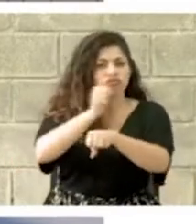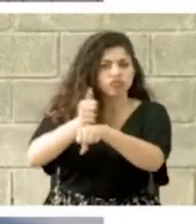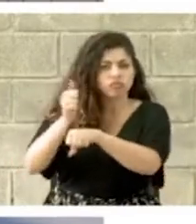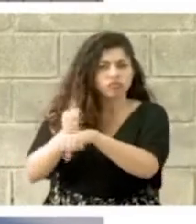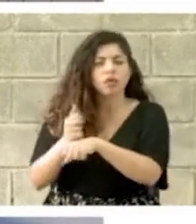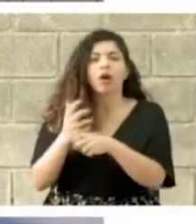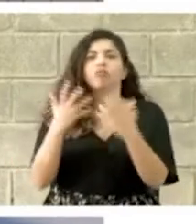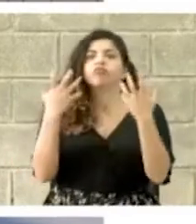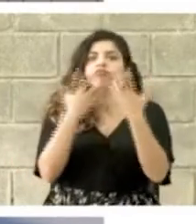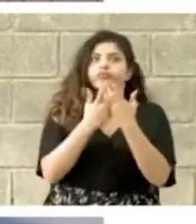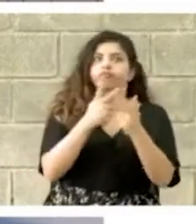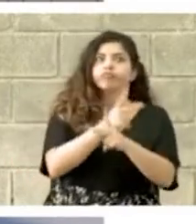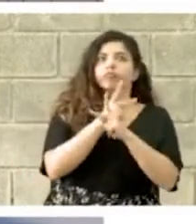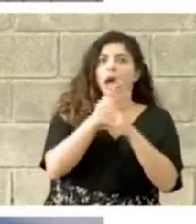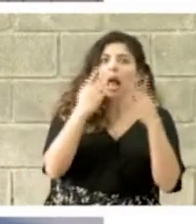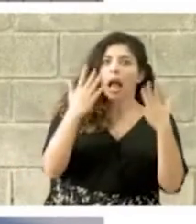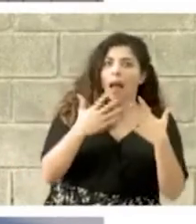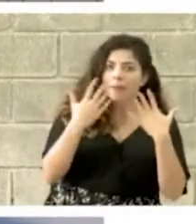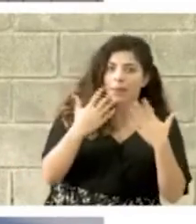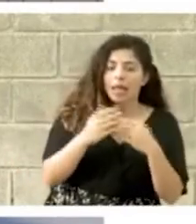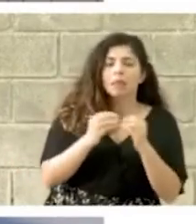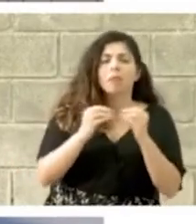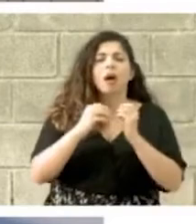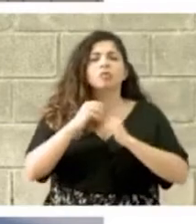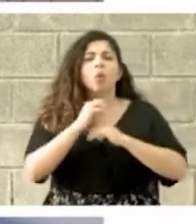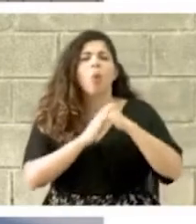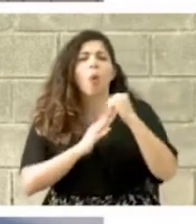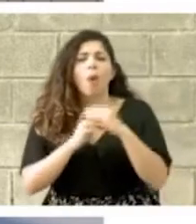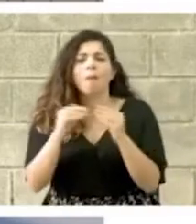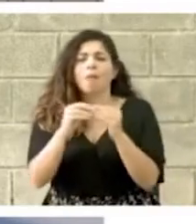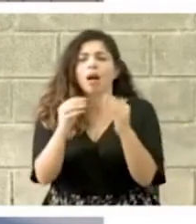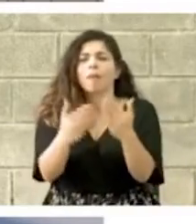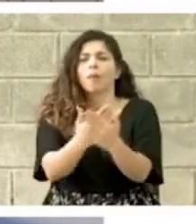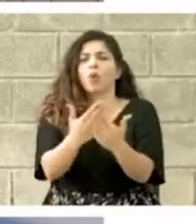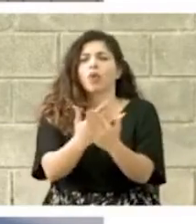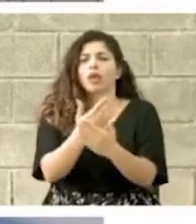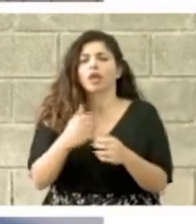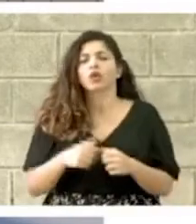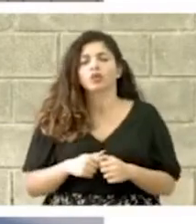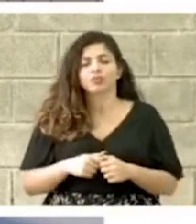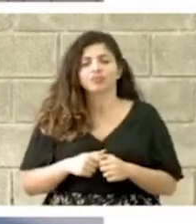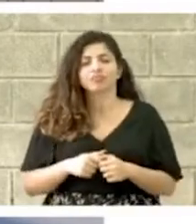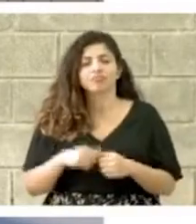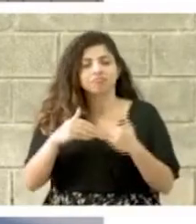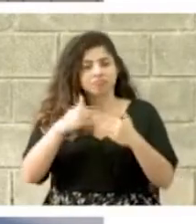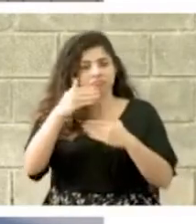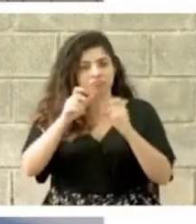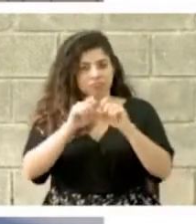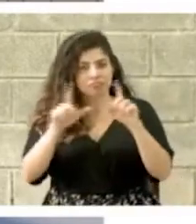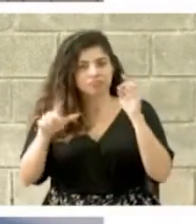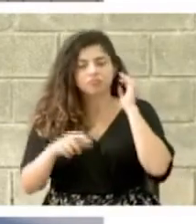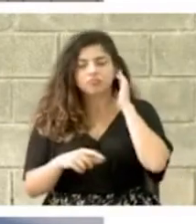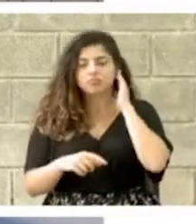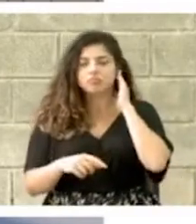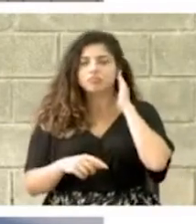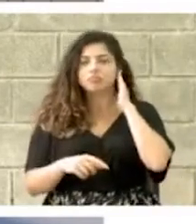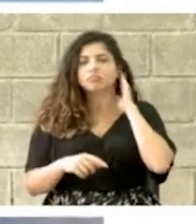Amigable con el medio ambiente. Cómodo y moderno. Vamos a la siguiente filmina.